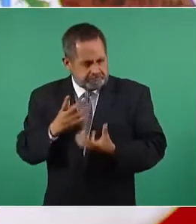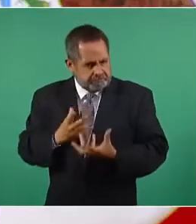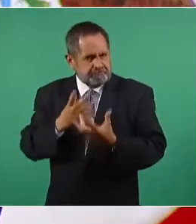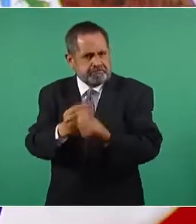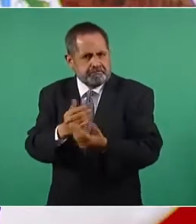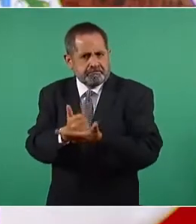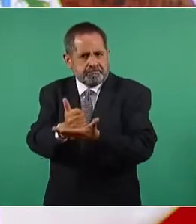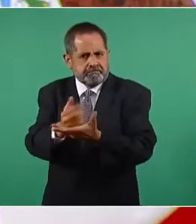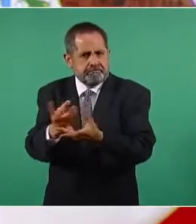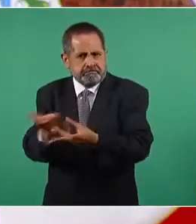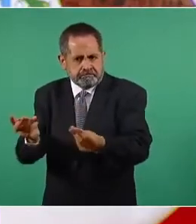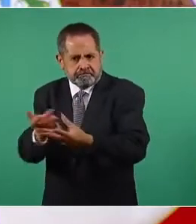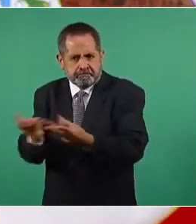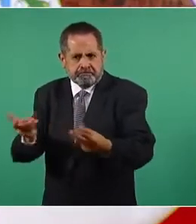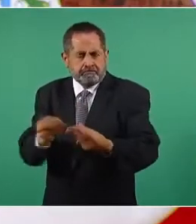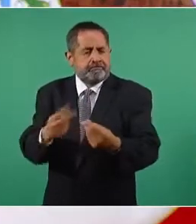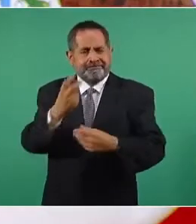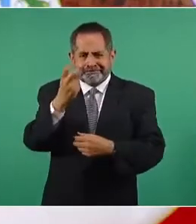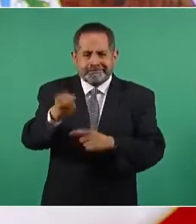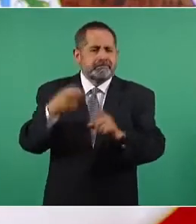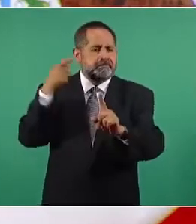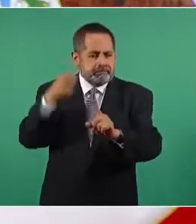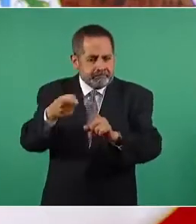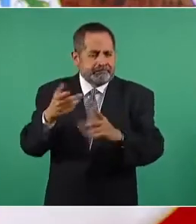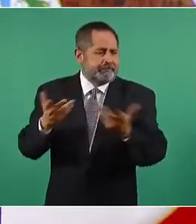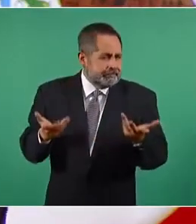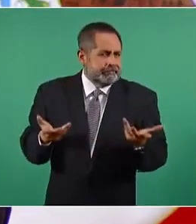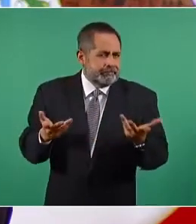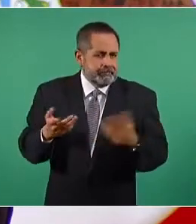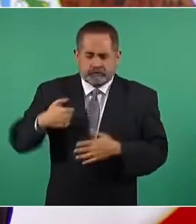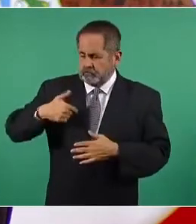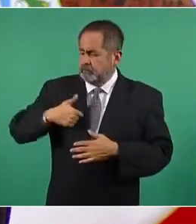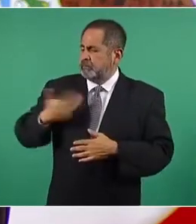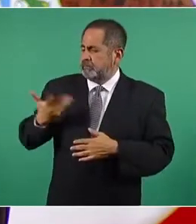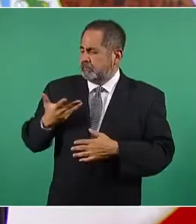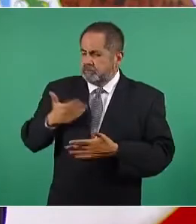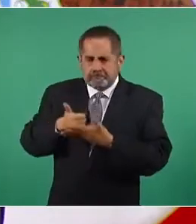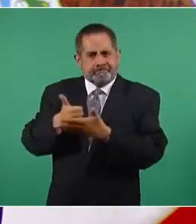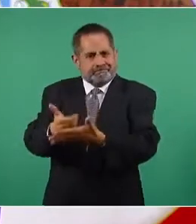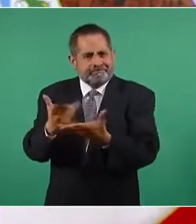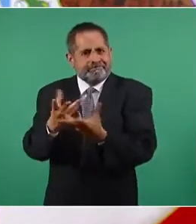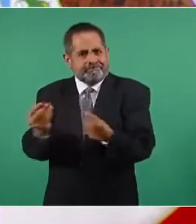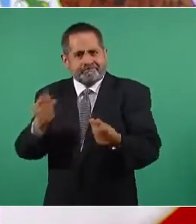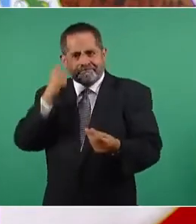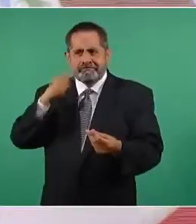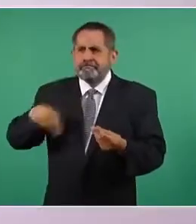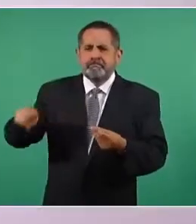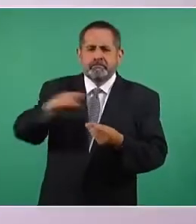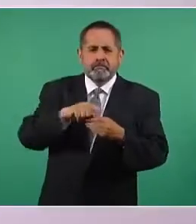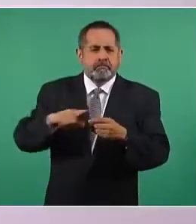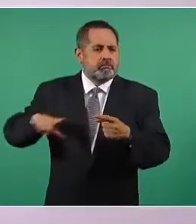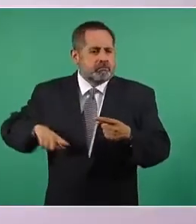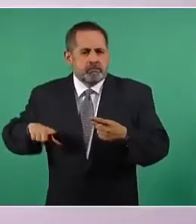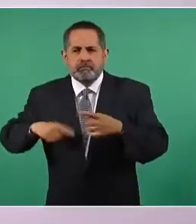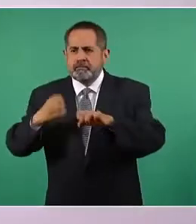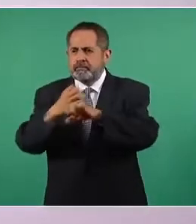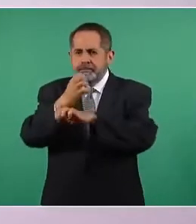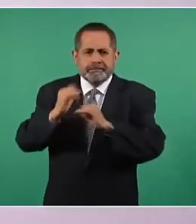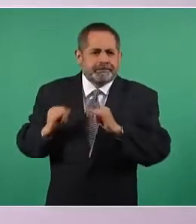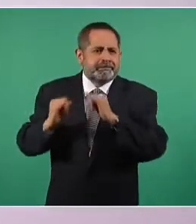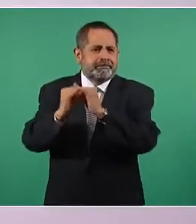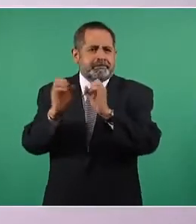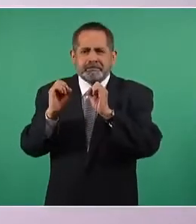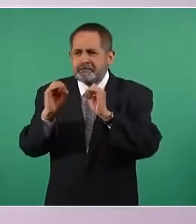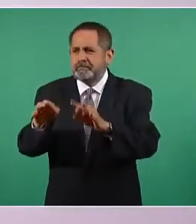Idealmente debe ser la guía de la acción social de estados, gobiernos, instituciones,